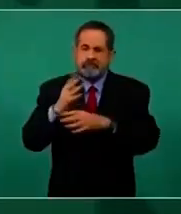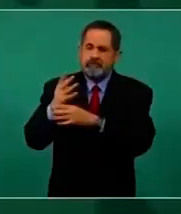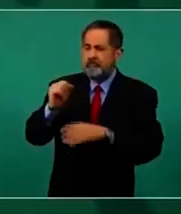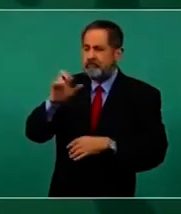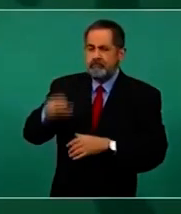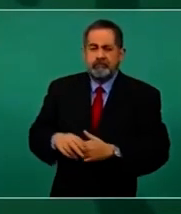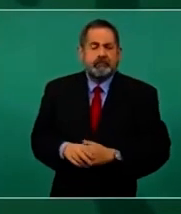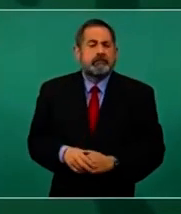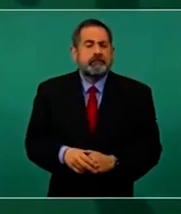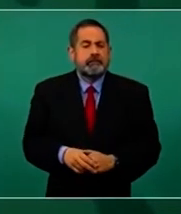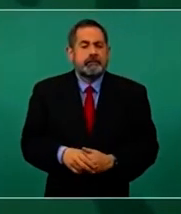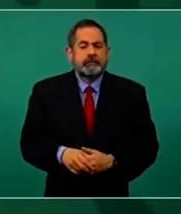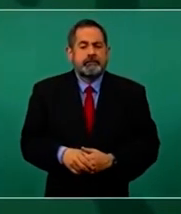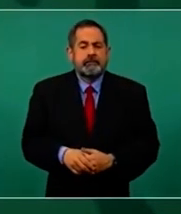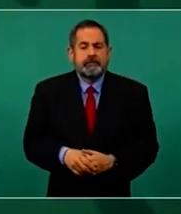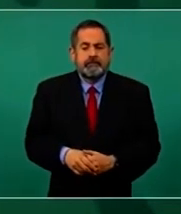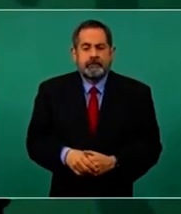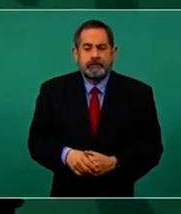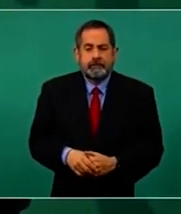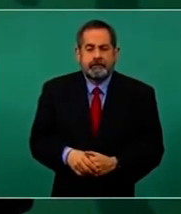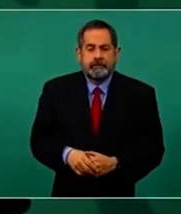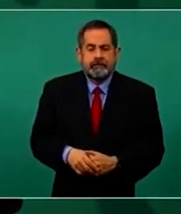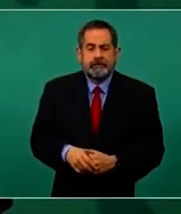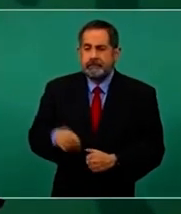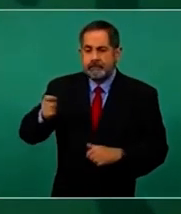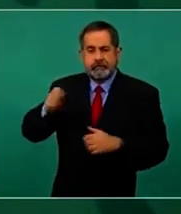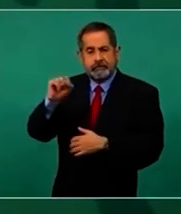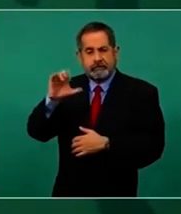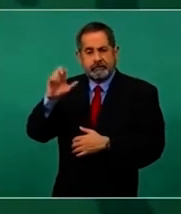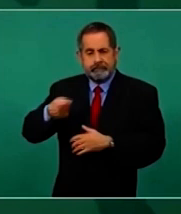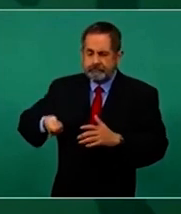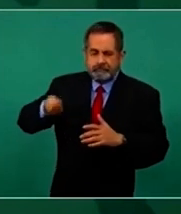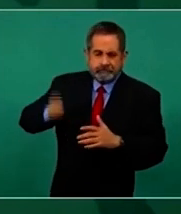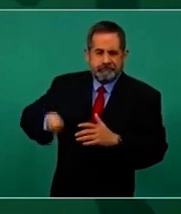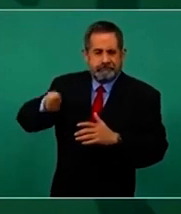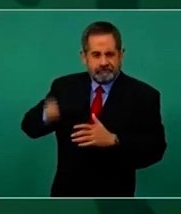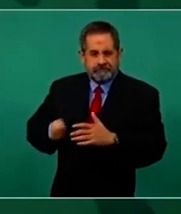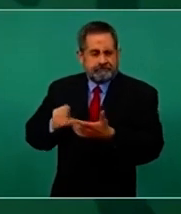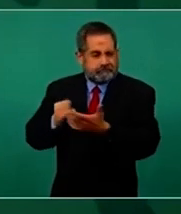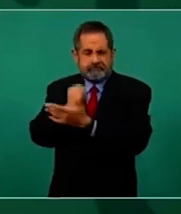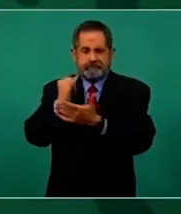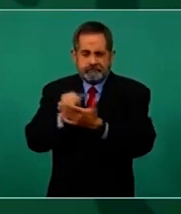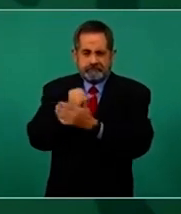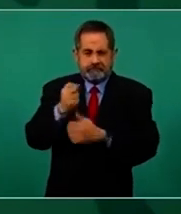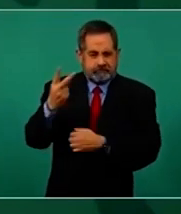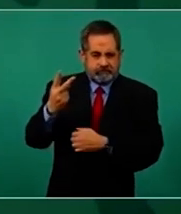Pues las dos resoluciones de la Corte son buenas, las dos.